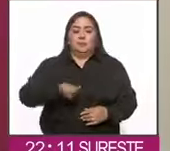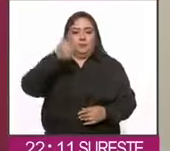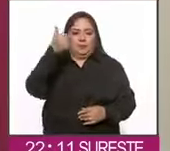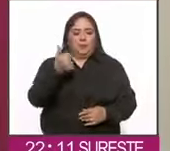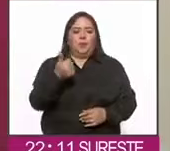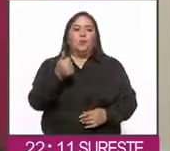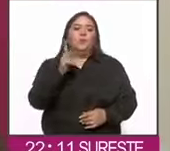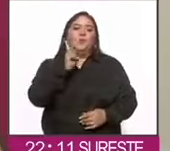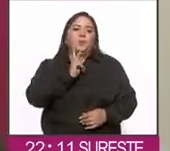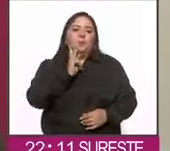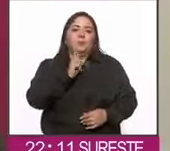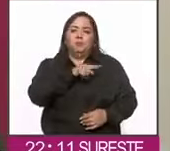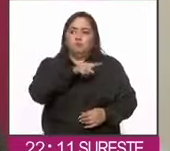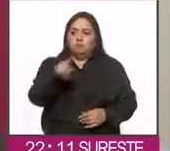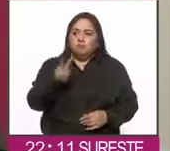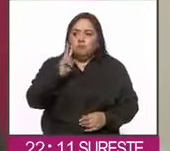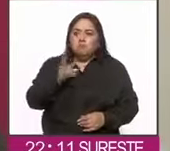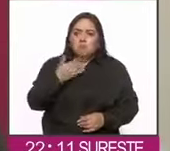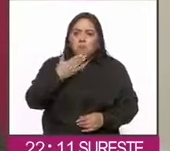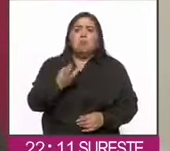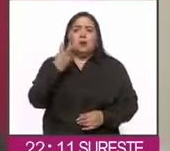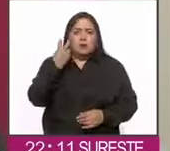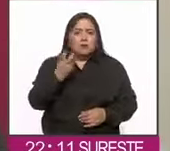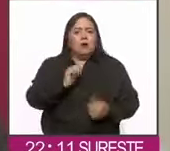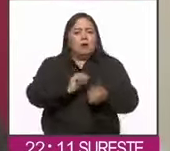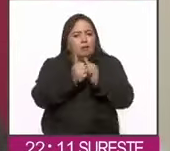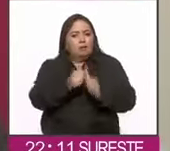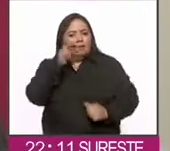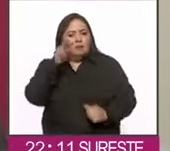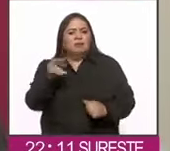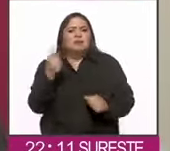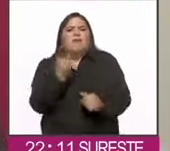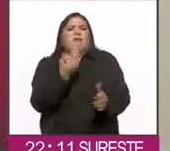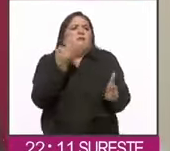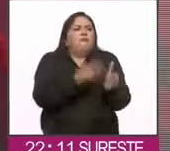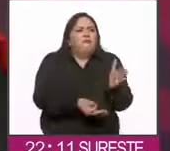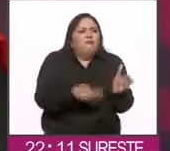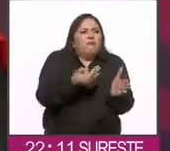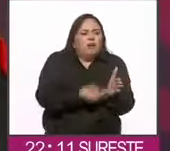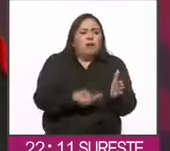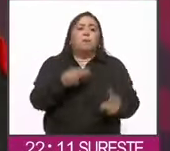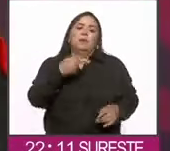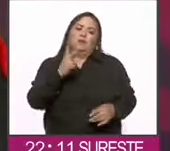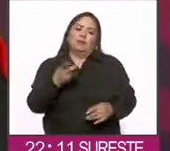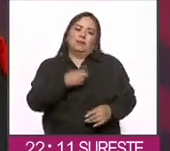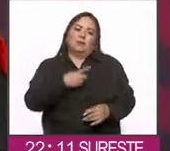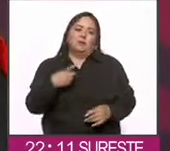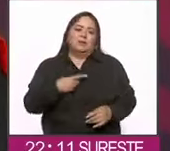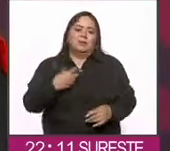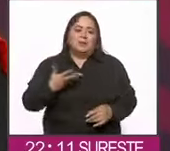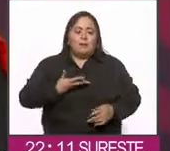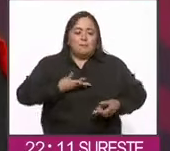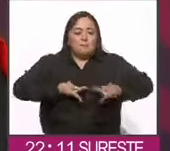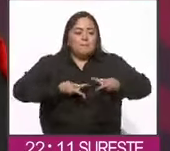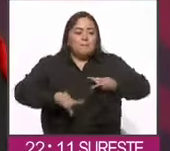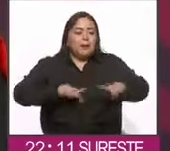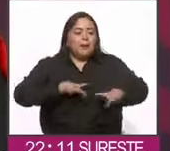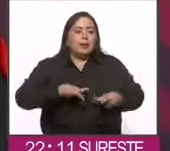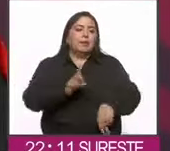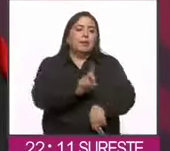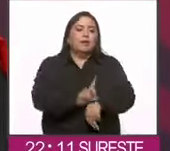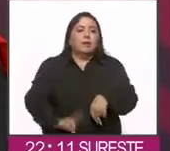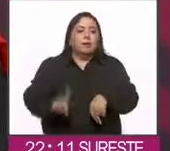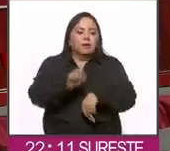aplicar. Se están aplicando y ahí se va viendo qué es lo que hace falta. Tenemos que tener una práctica cotidiana